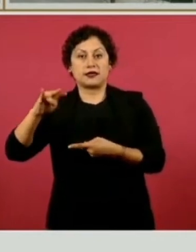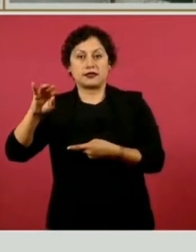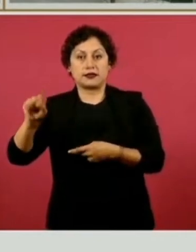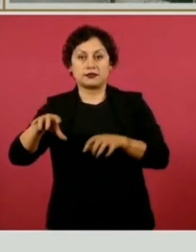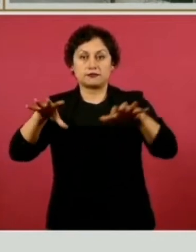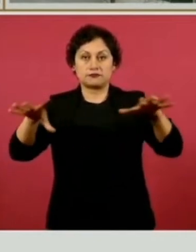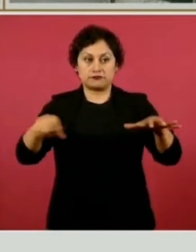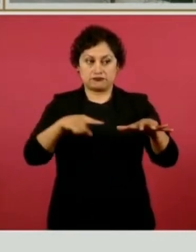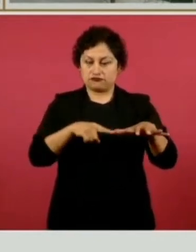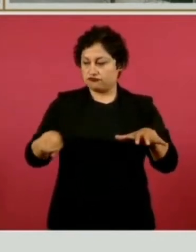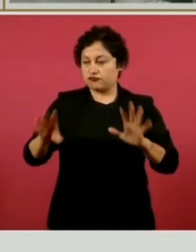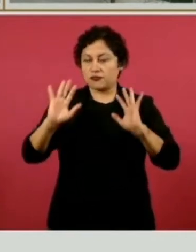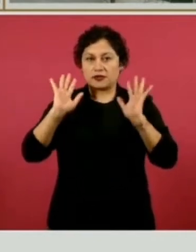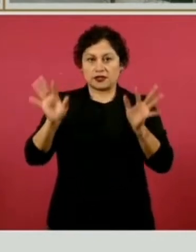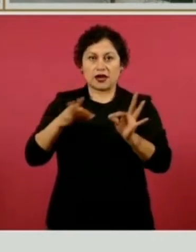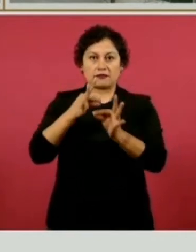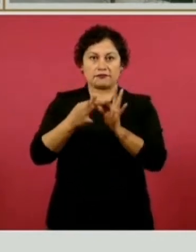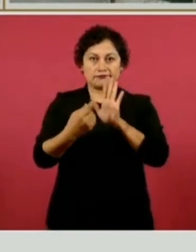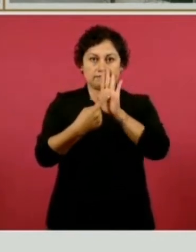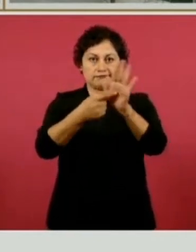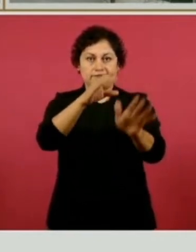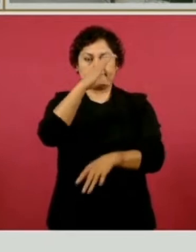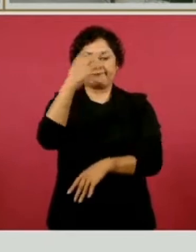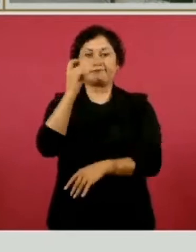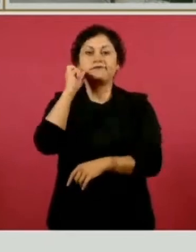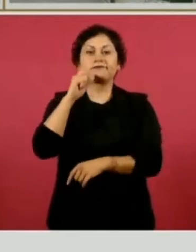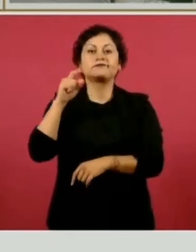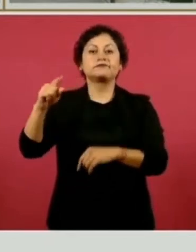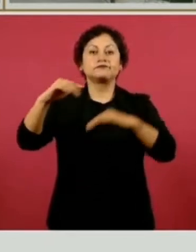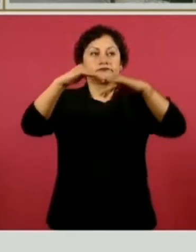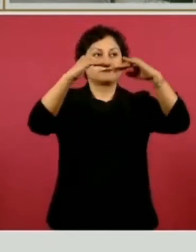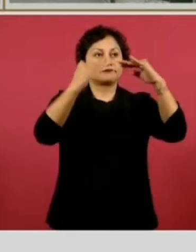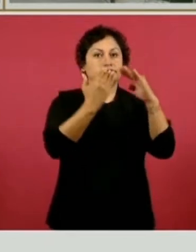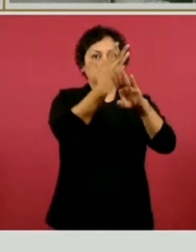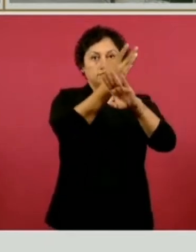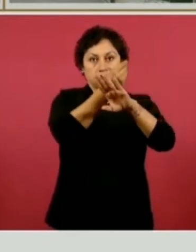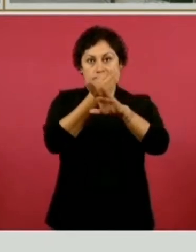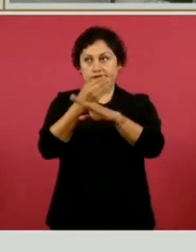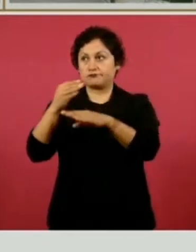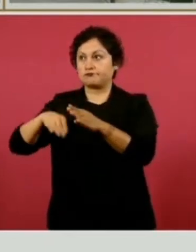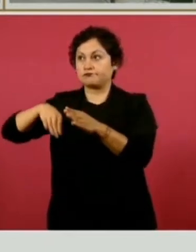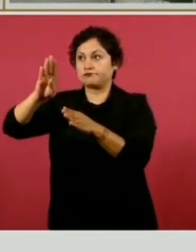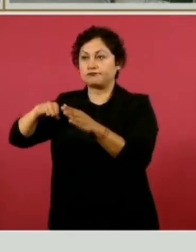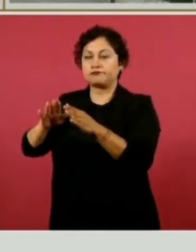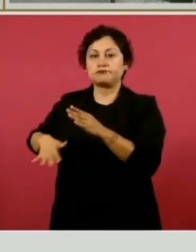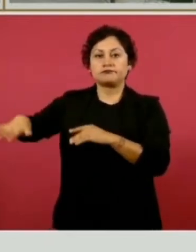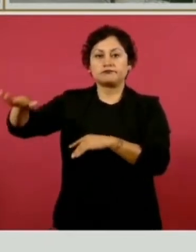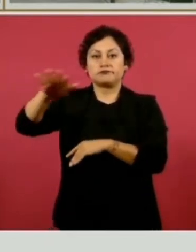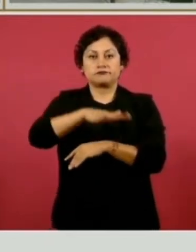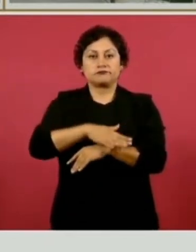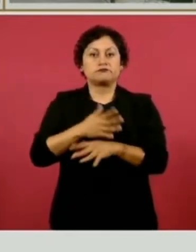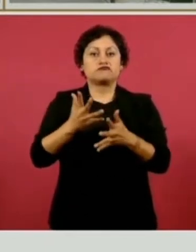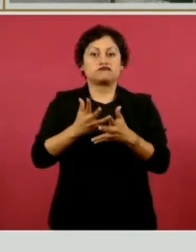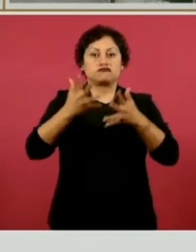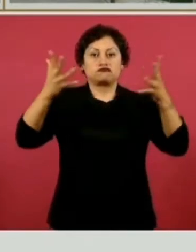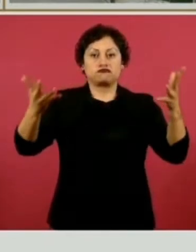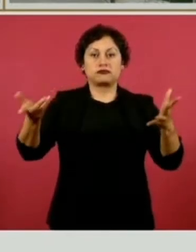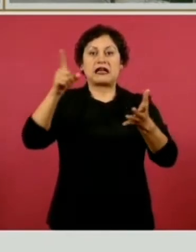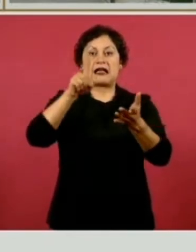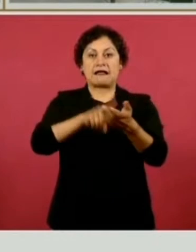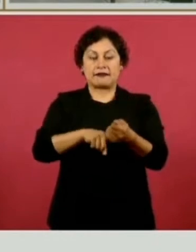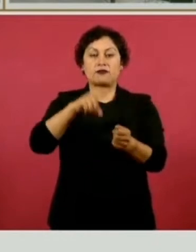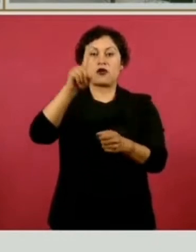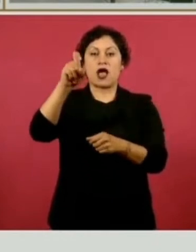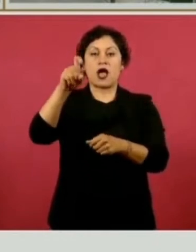acciones, la techumbre exterior, la pintura perimetral, ampliaciones en la cisterna.